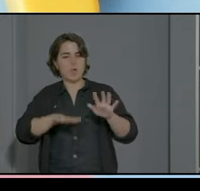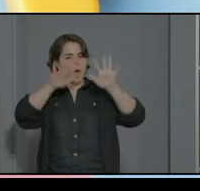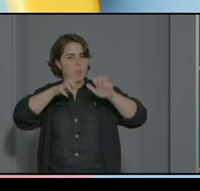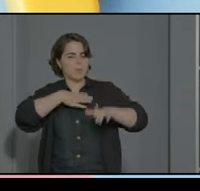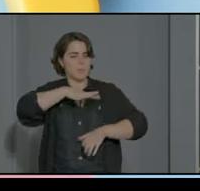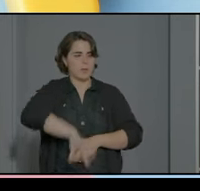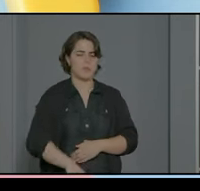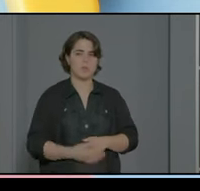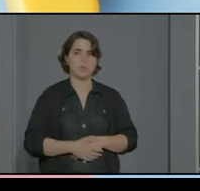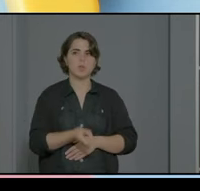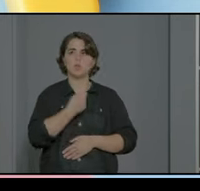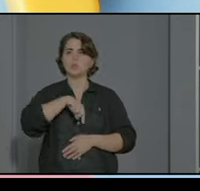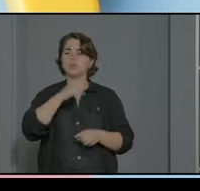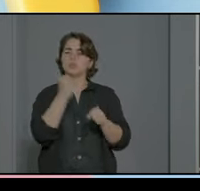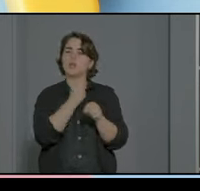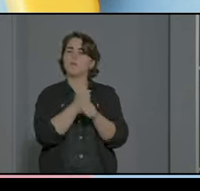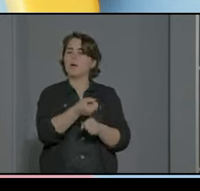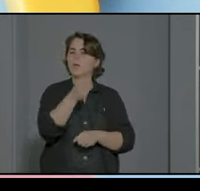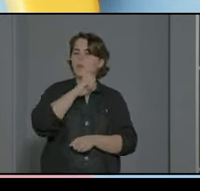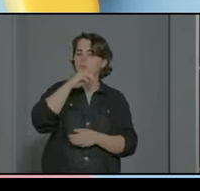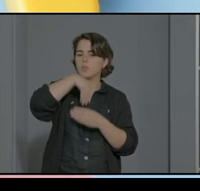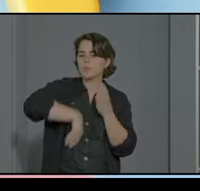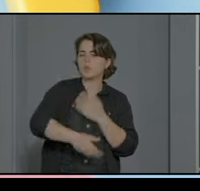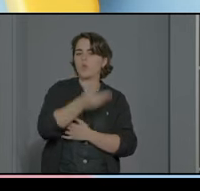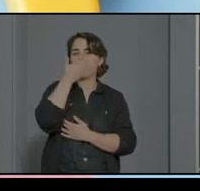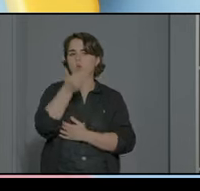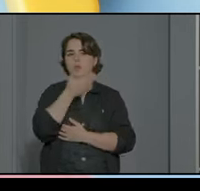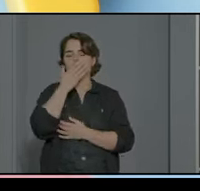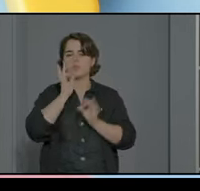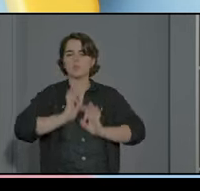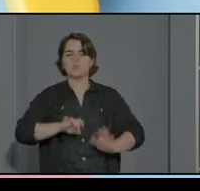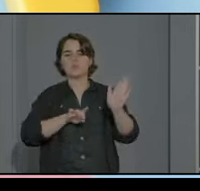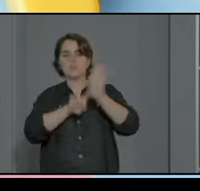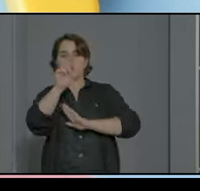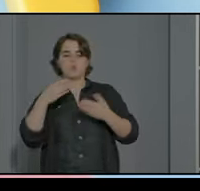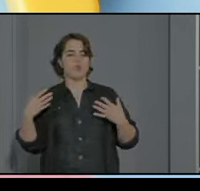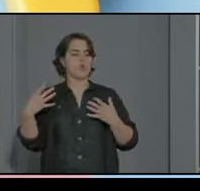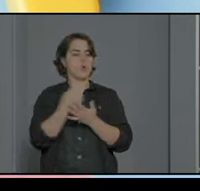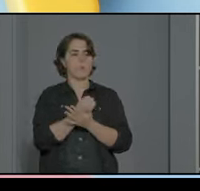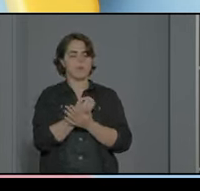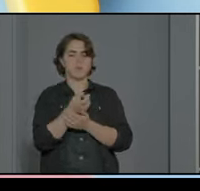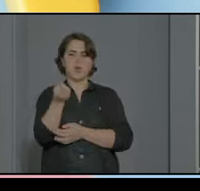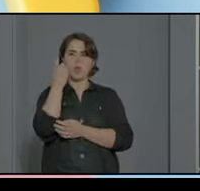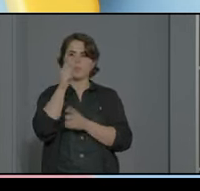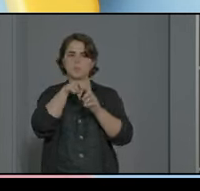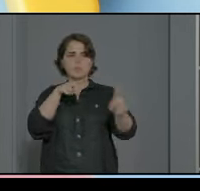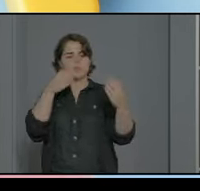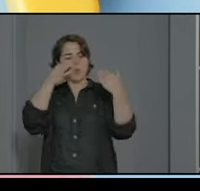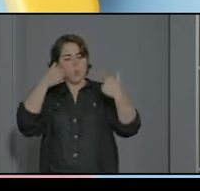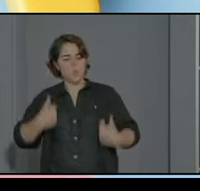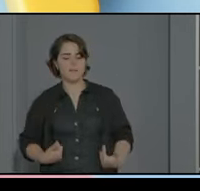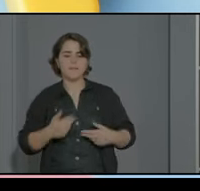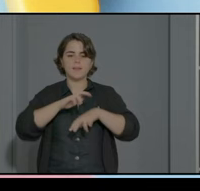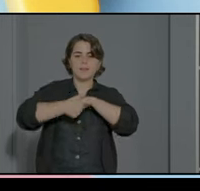¿cómo trabajamos en el colegio? pues sobre todo potenciando el desarrollo integral del alumnado desde un enfoque humanista desde un enfoque